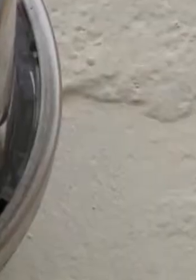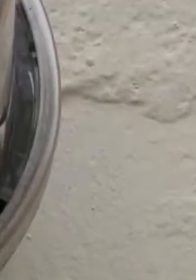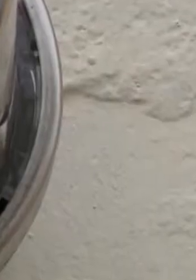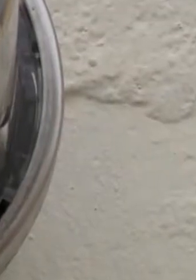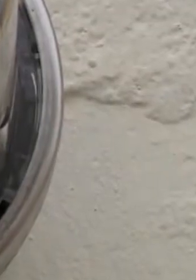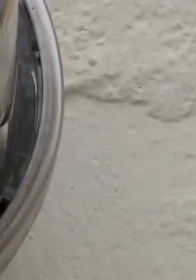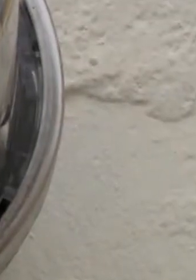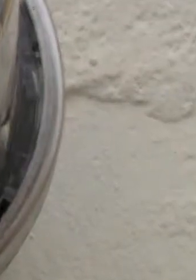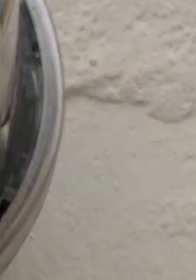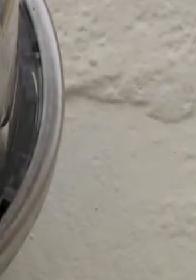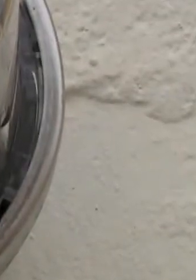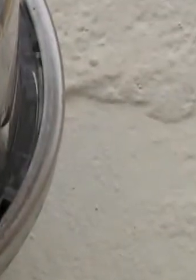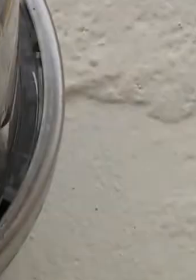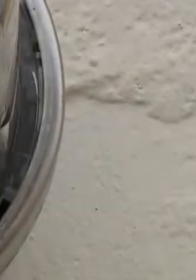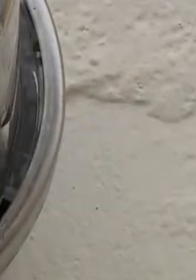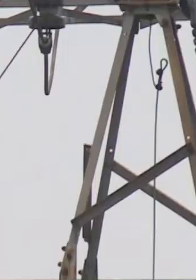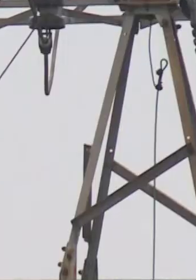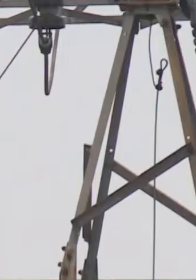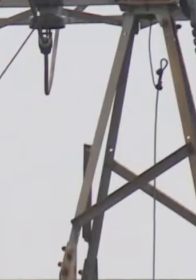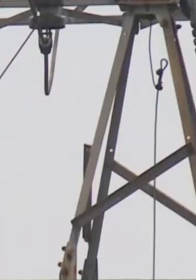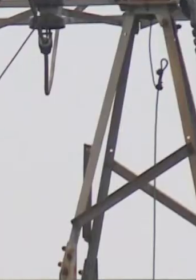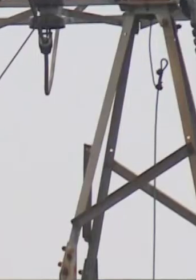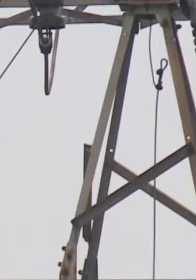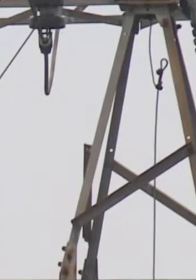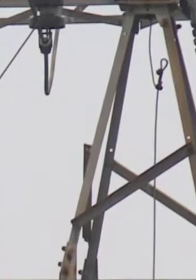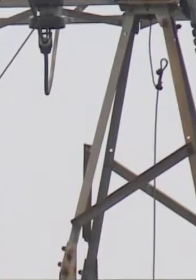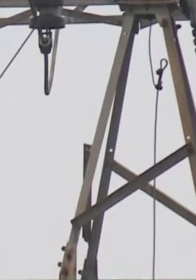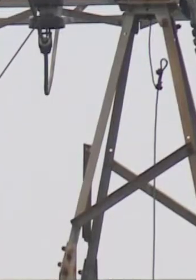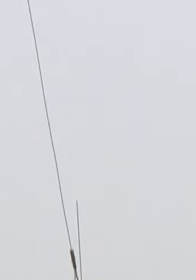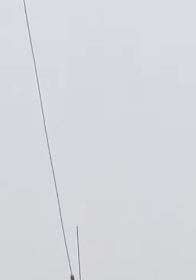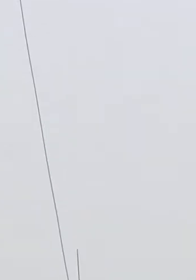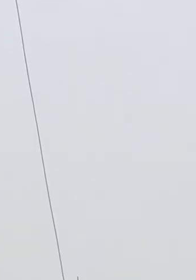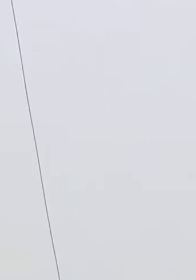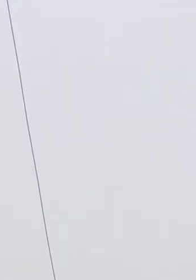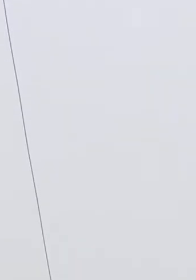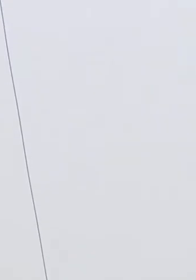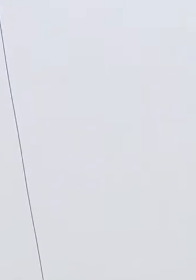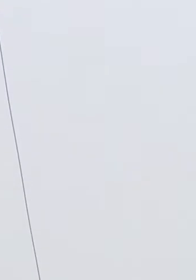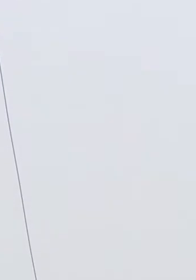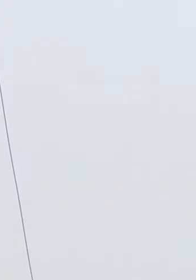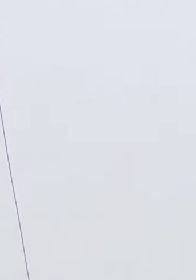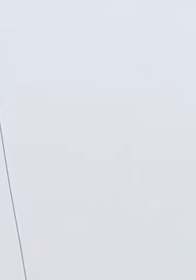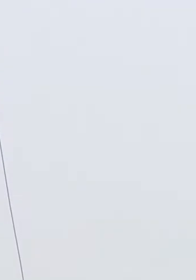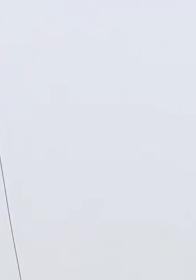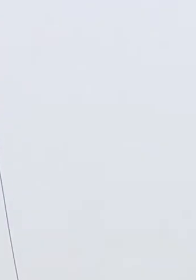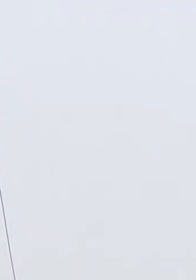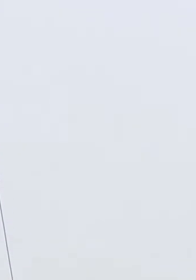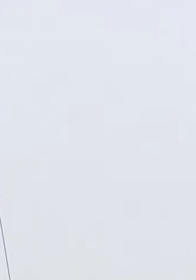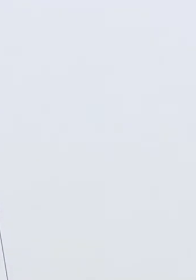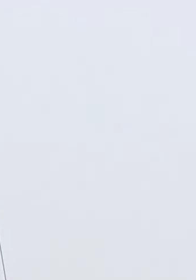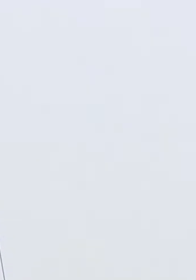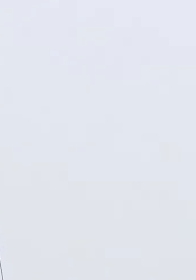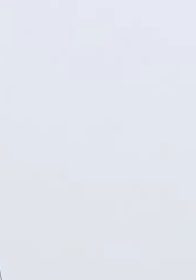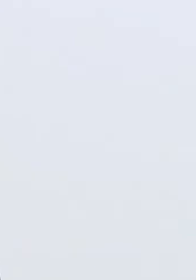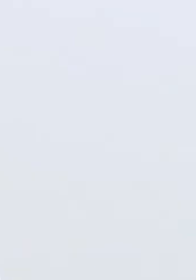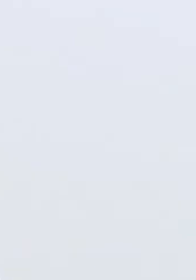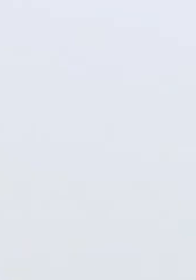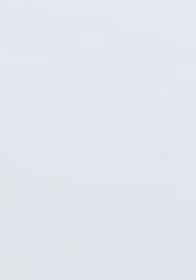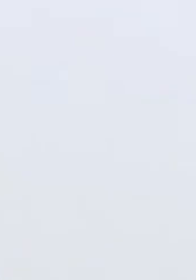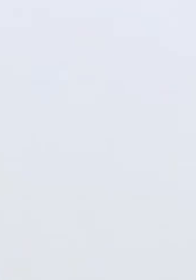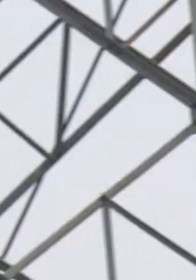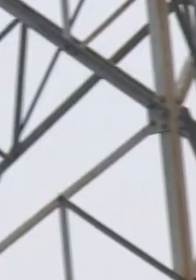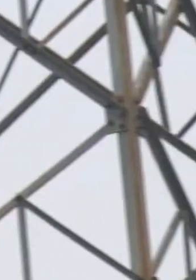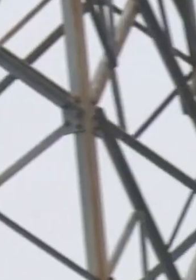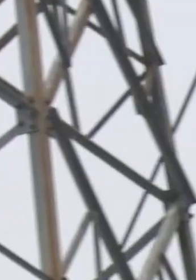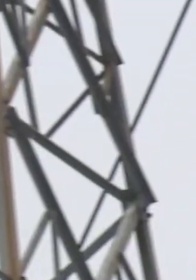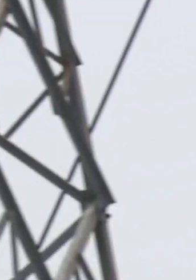de la iniciativa de la reforma que se propone. Indicó que este informe también se presentará en la conferencia de prensa matutina porque el pueblo de